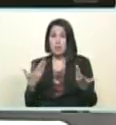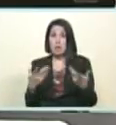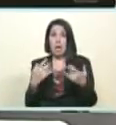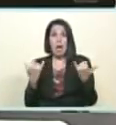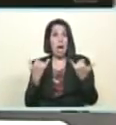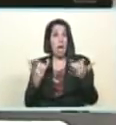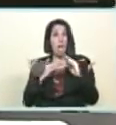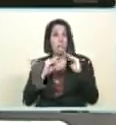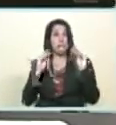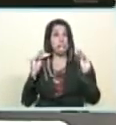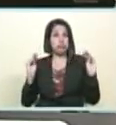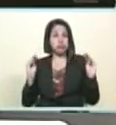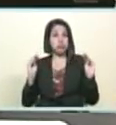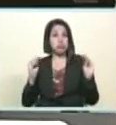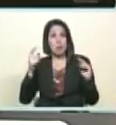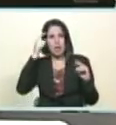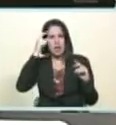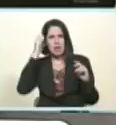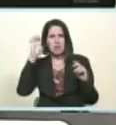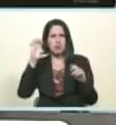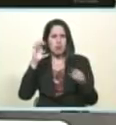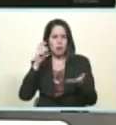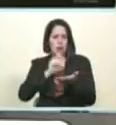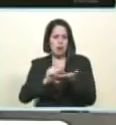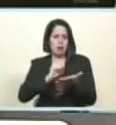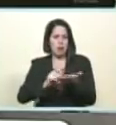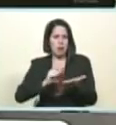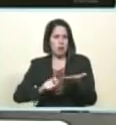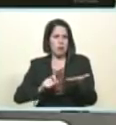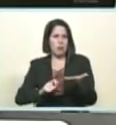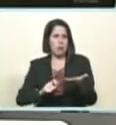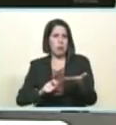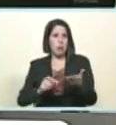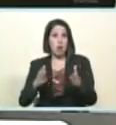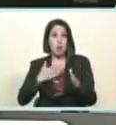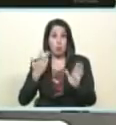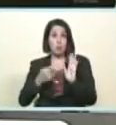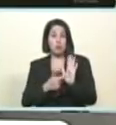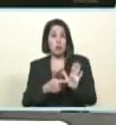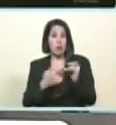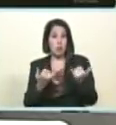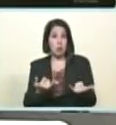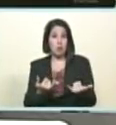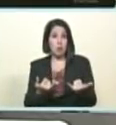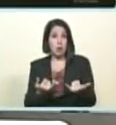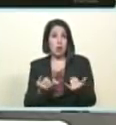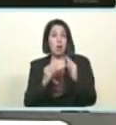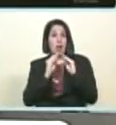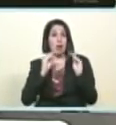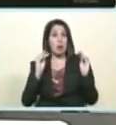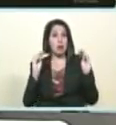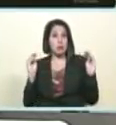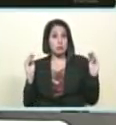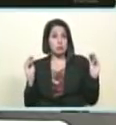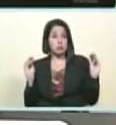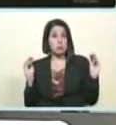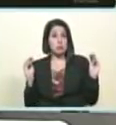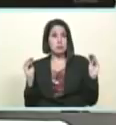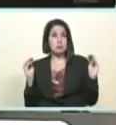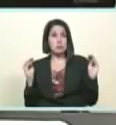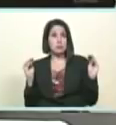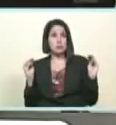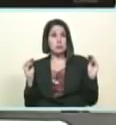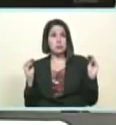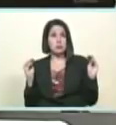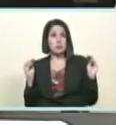de publicar otro y de fortalecer el sistema electrónico es una batalla no vayan a creer porque a veces por ahí hay teóricos hay gente que